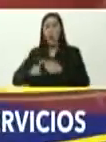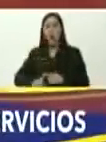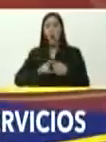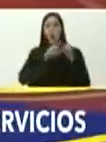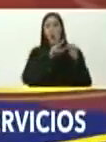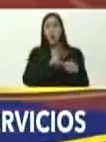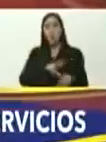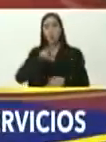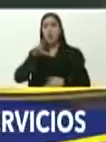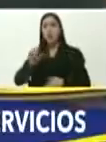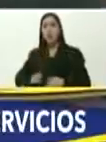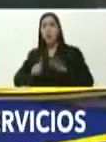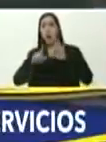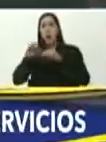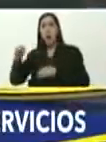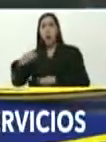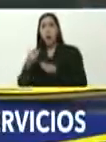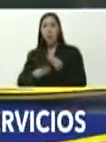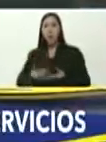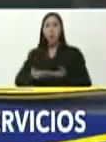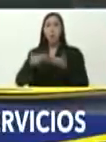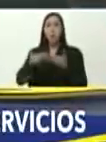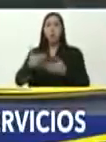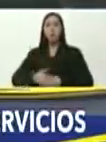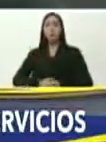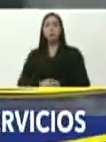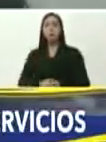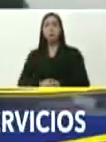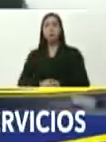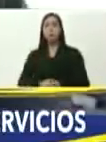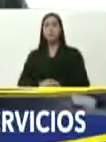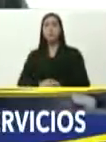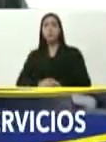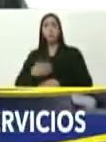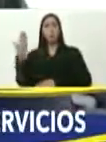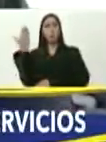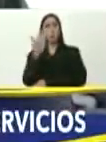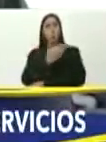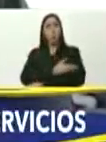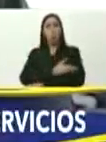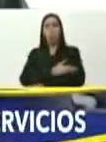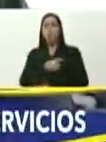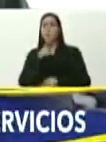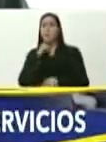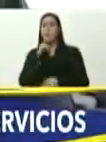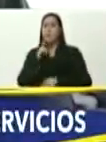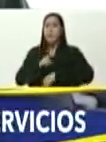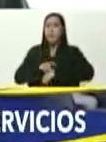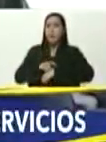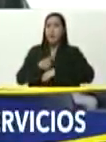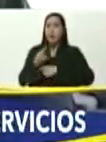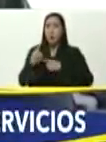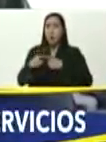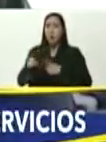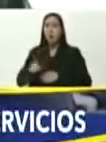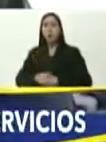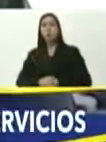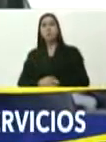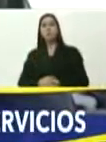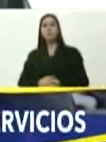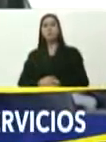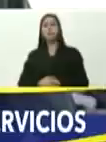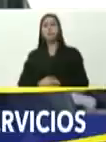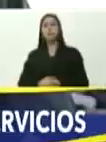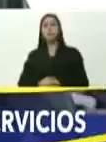que se han entregado, en este 2021, decirlo, en medio de un bloqueo, este, bueno, en otras épocas, a lo mejor, hubiese sido más fácil, pero,